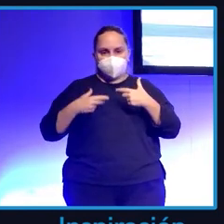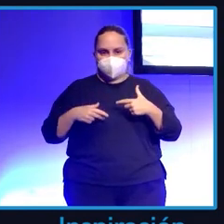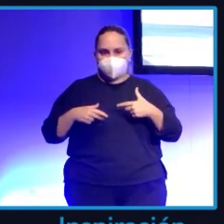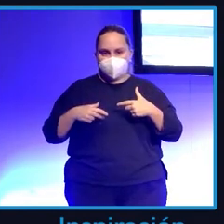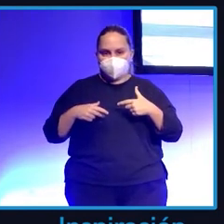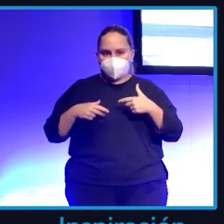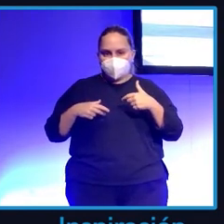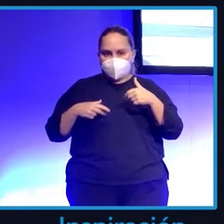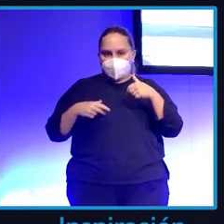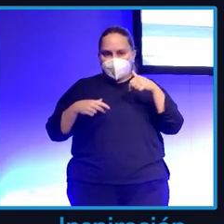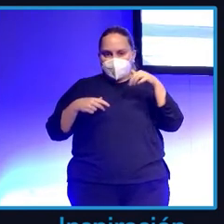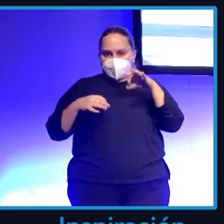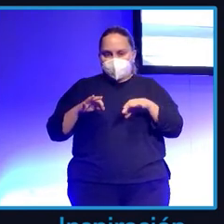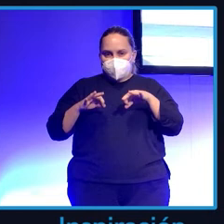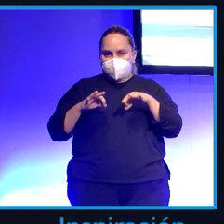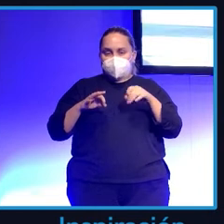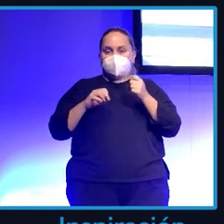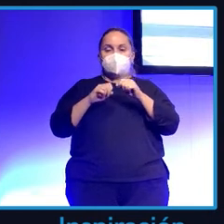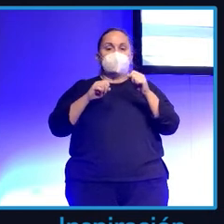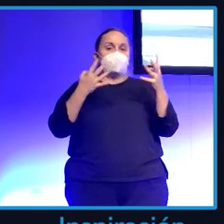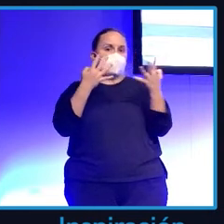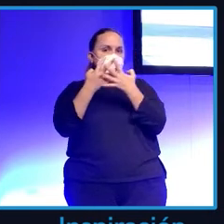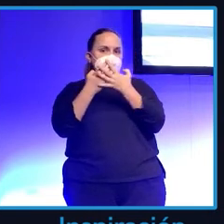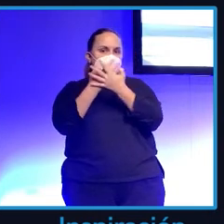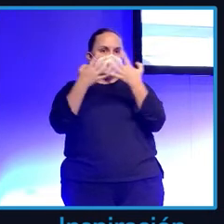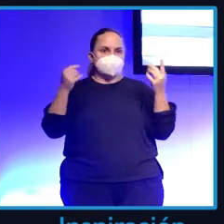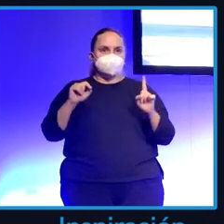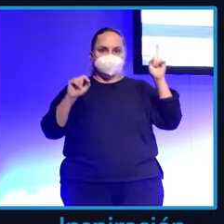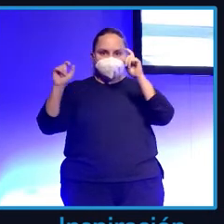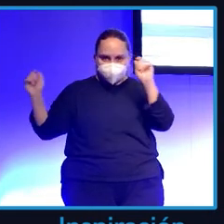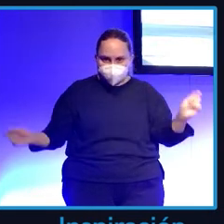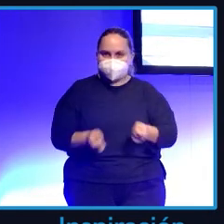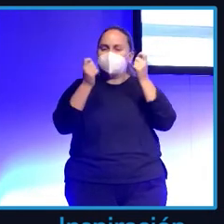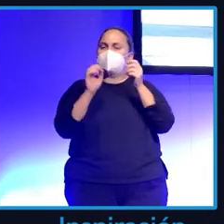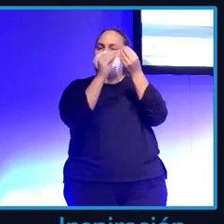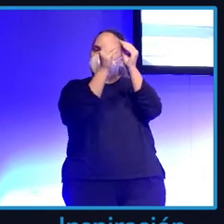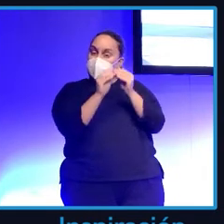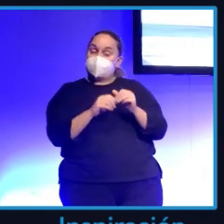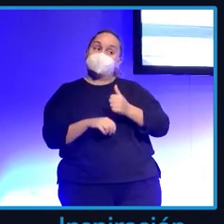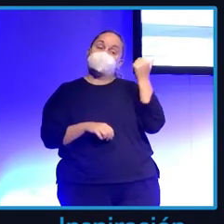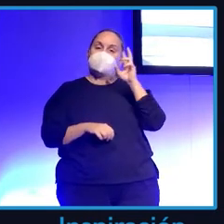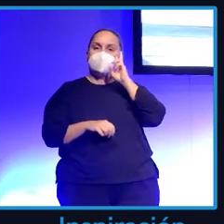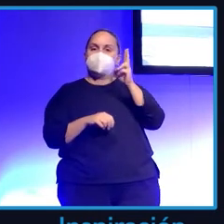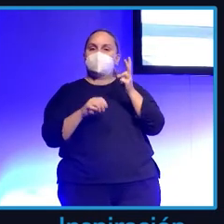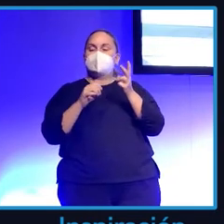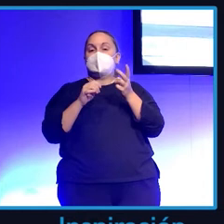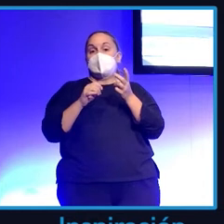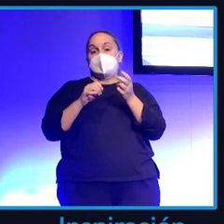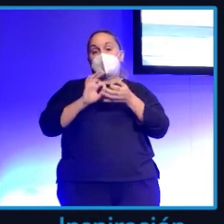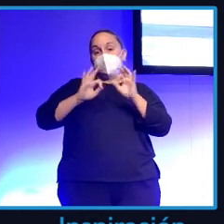que en las vallas de las marquesinas y tal, ya están trabajando en ello para que en vez de aquí estos amigos de la M,